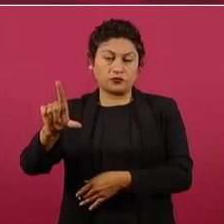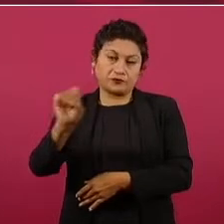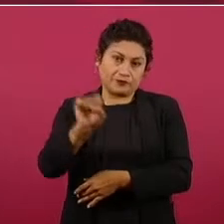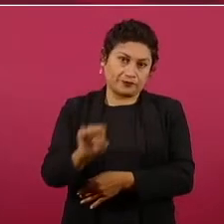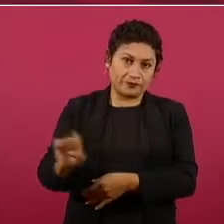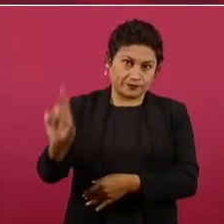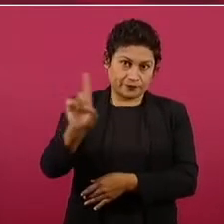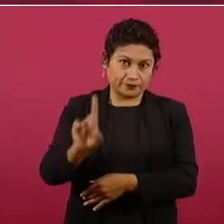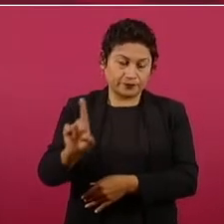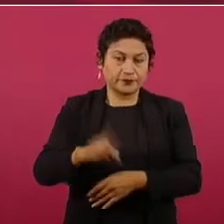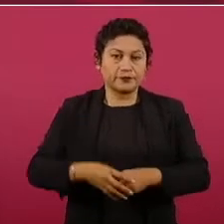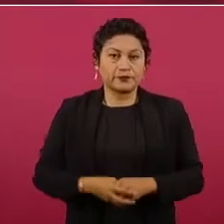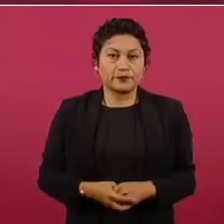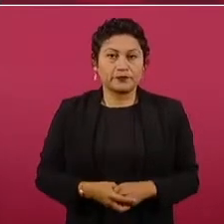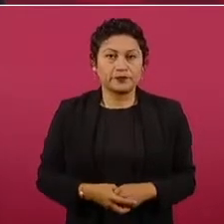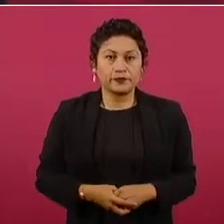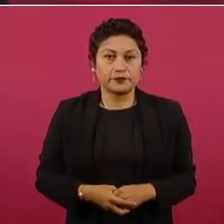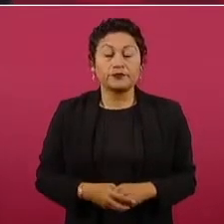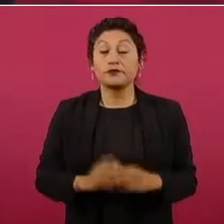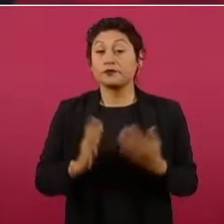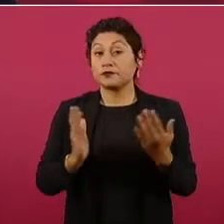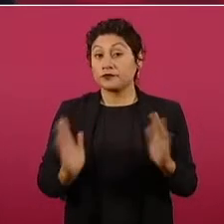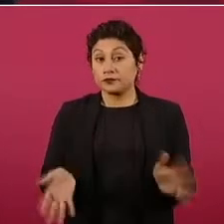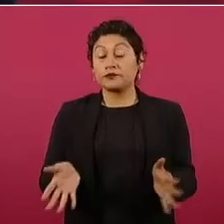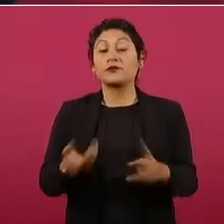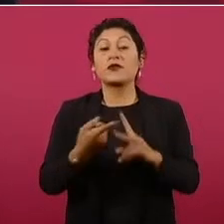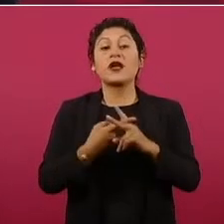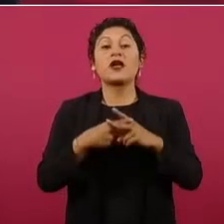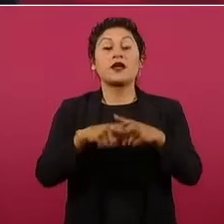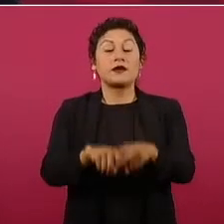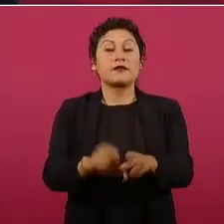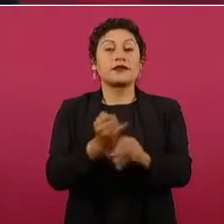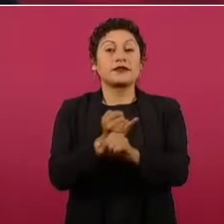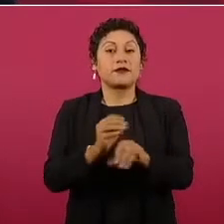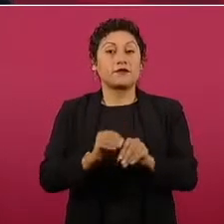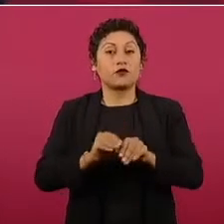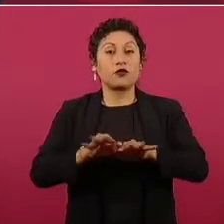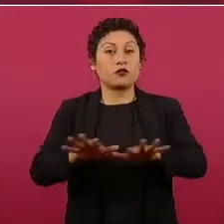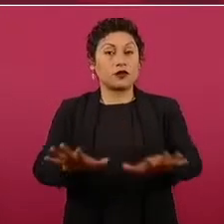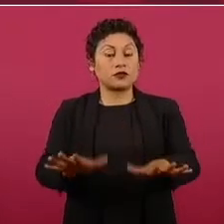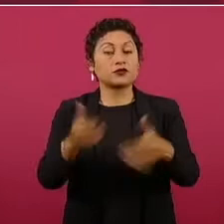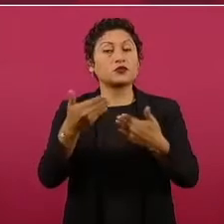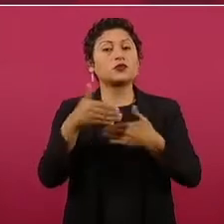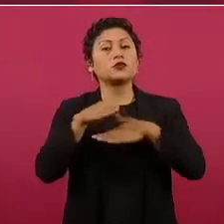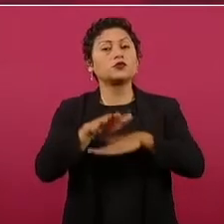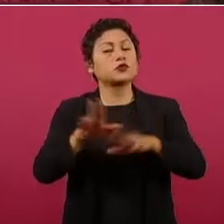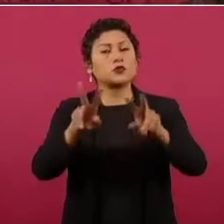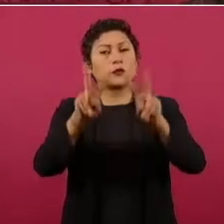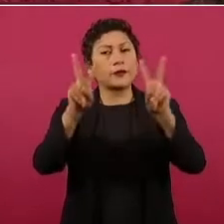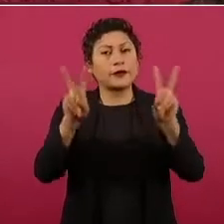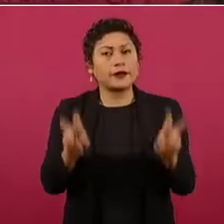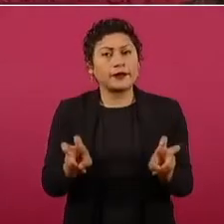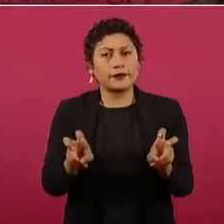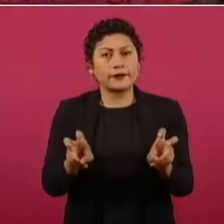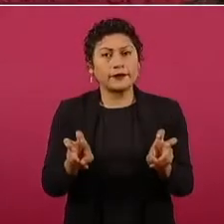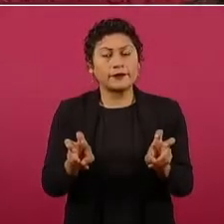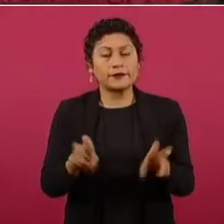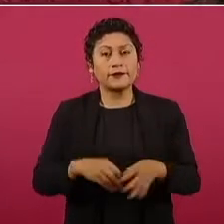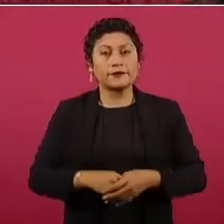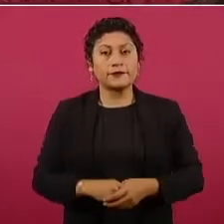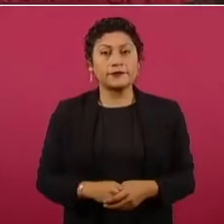Se confirmó que continúa una tendencia a alza del envío de remesas de los paisanos. Hasta el momento el aumento es de 15